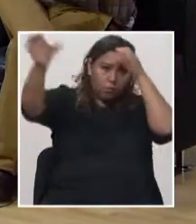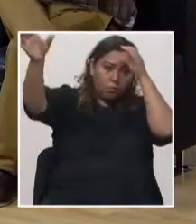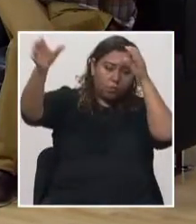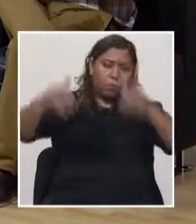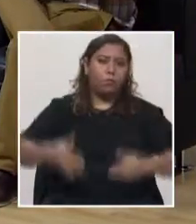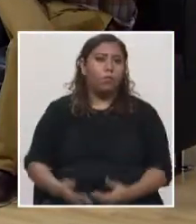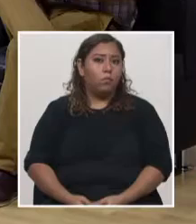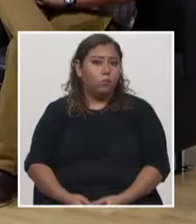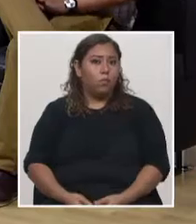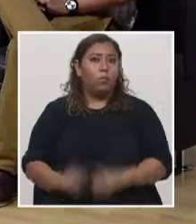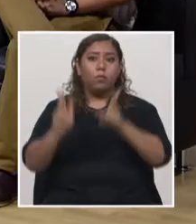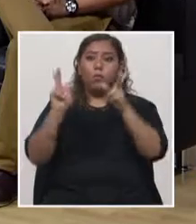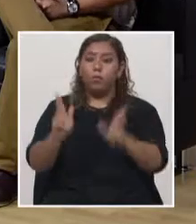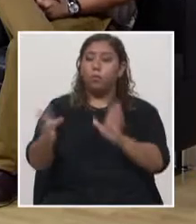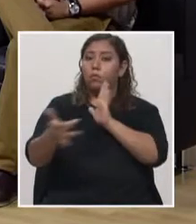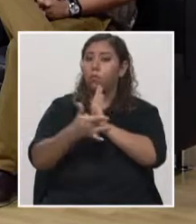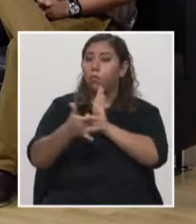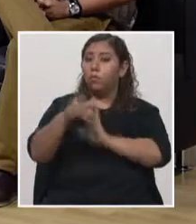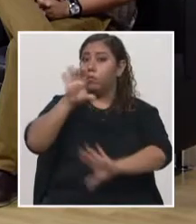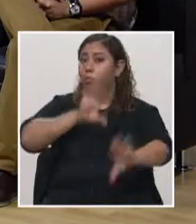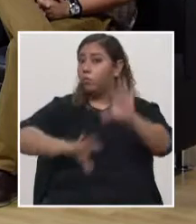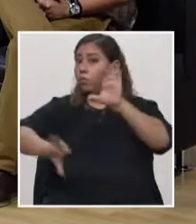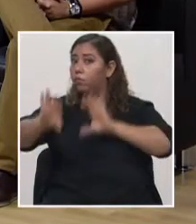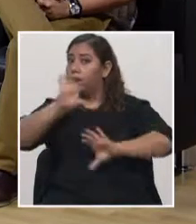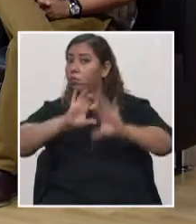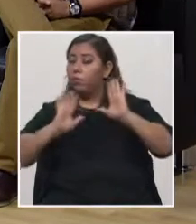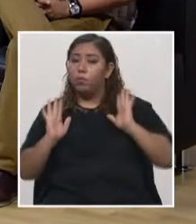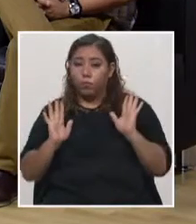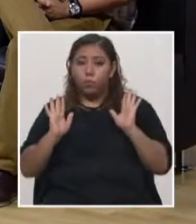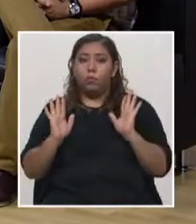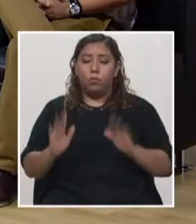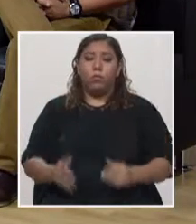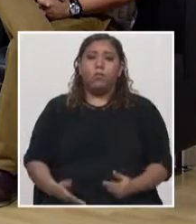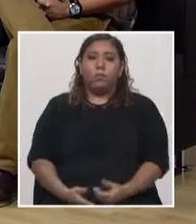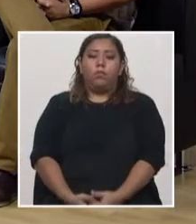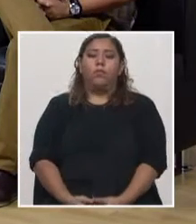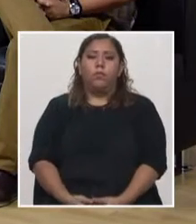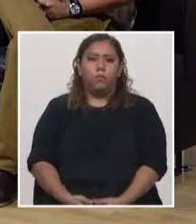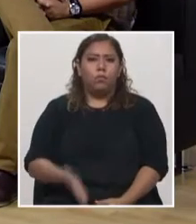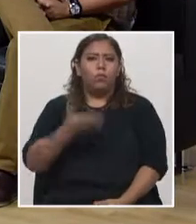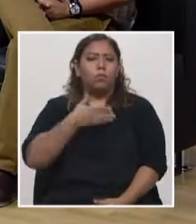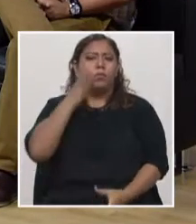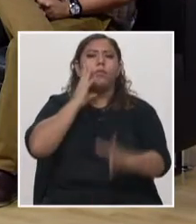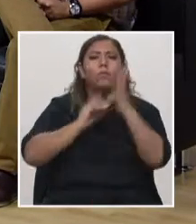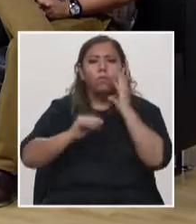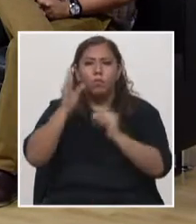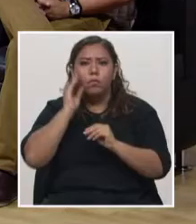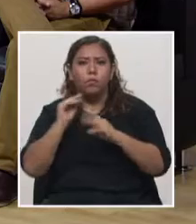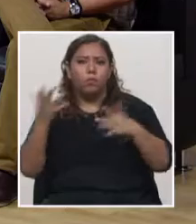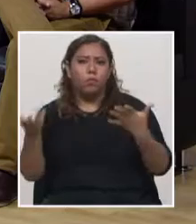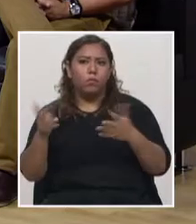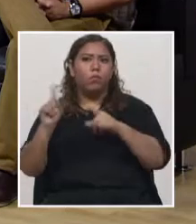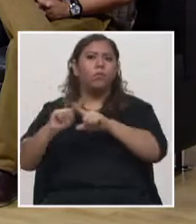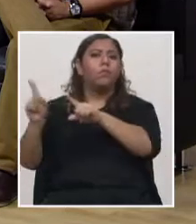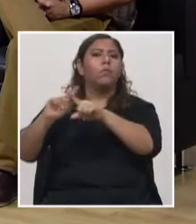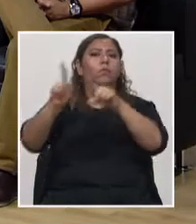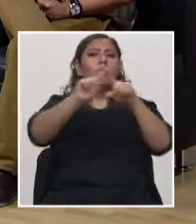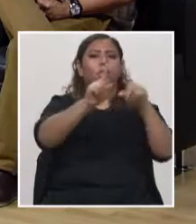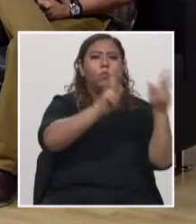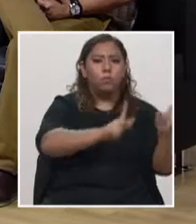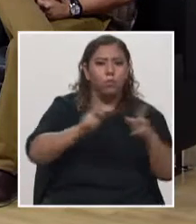-científicos en el compartimiento de experiencias con personas que ya llevan